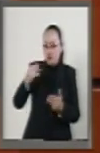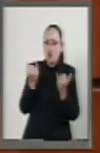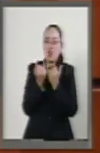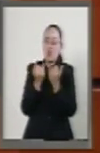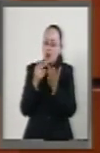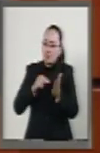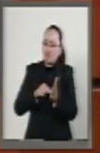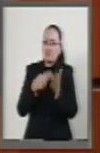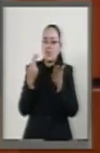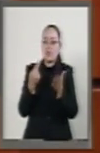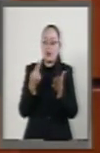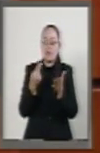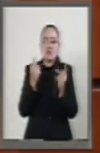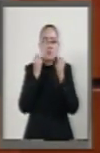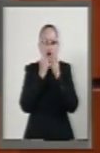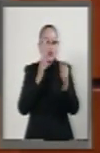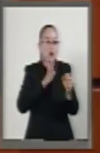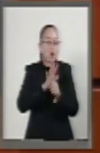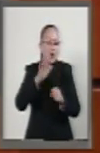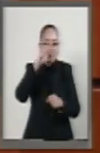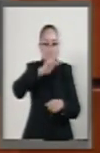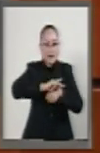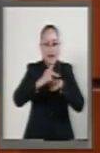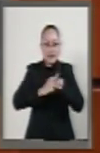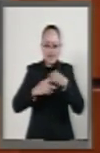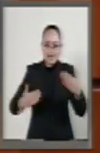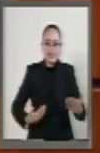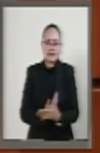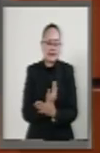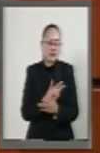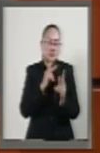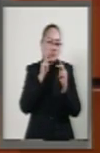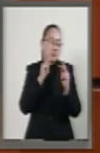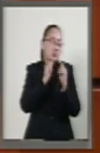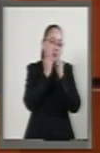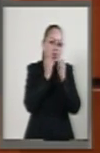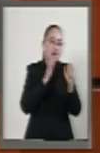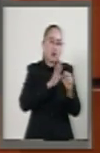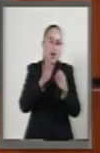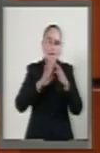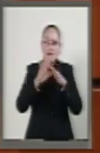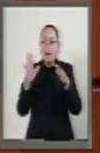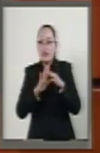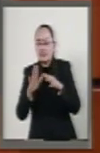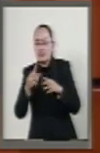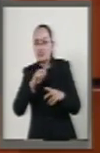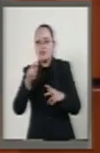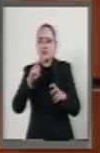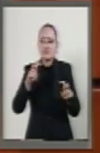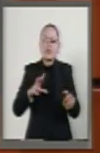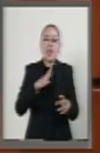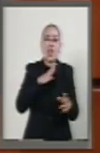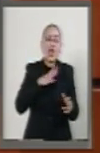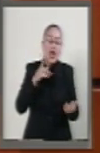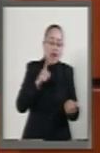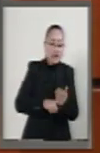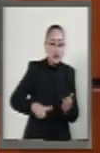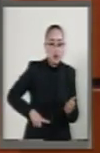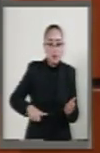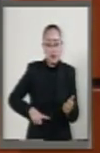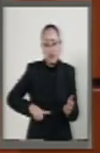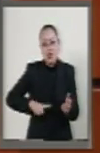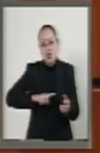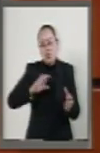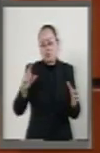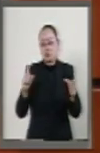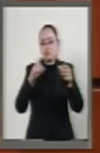importar su nacionalidad ni su situación migratoria, ya que es un Estado parte de una serie de tratados internacionales